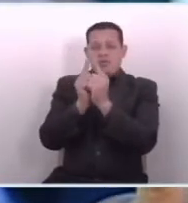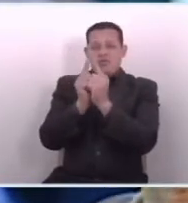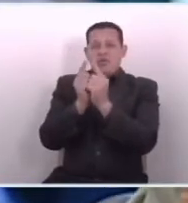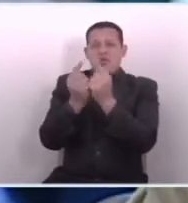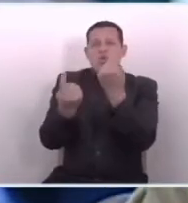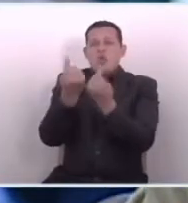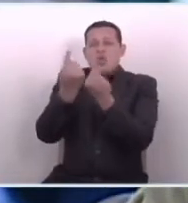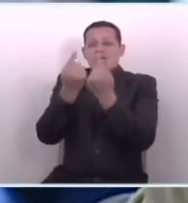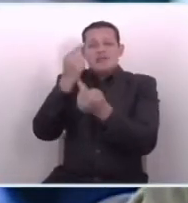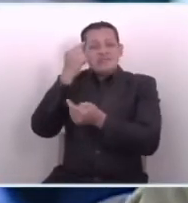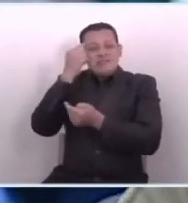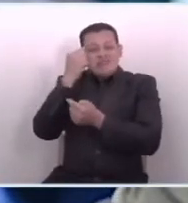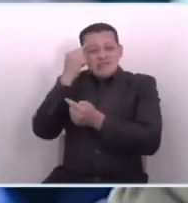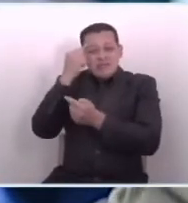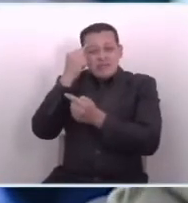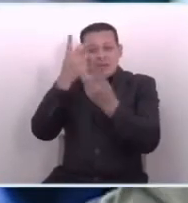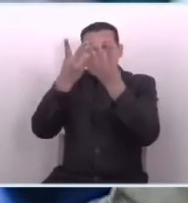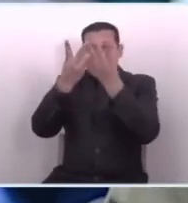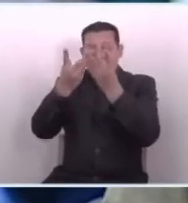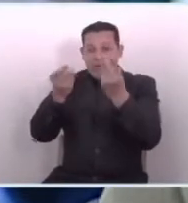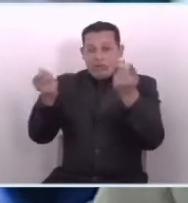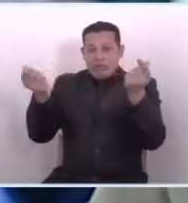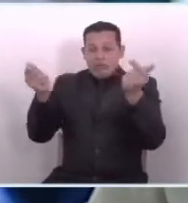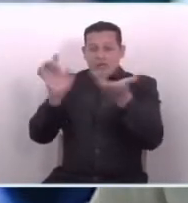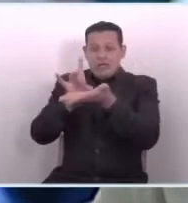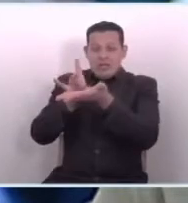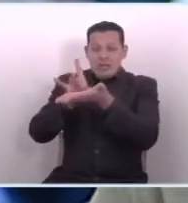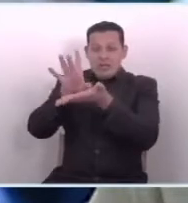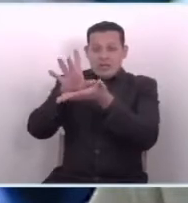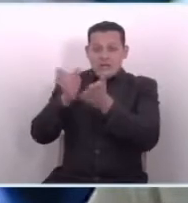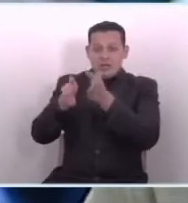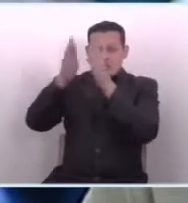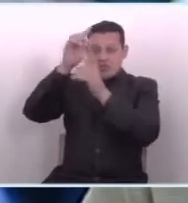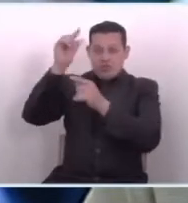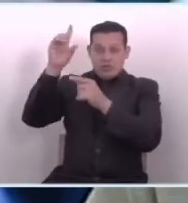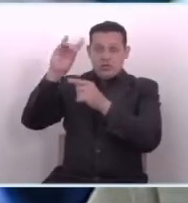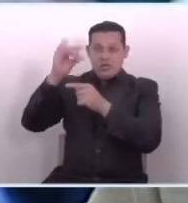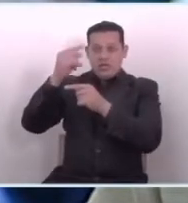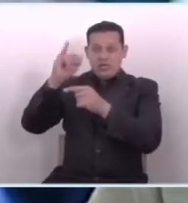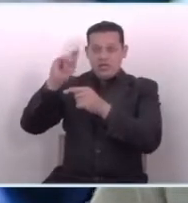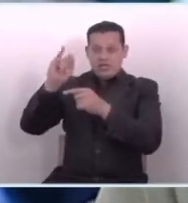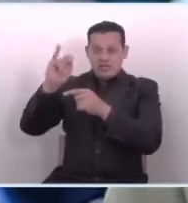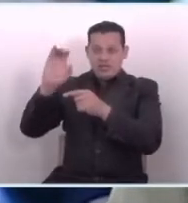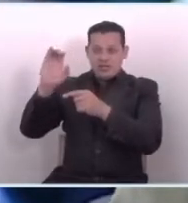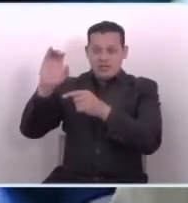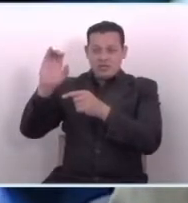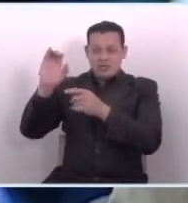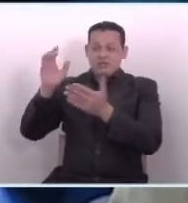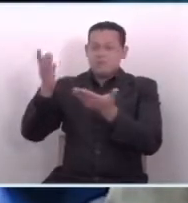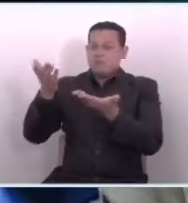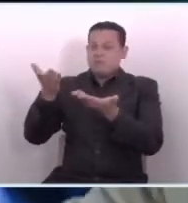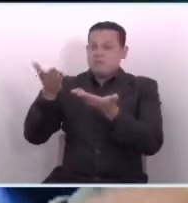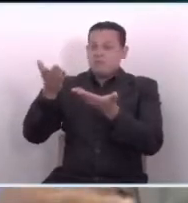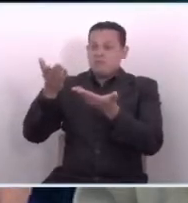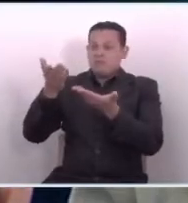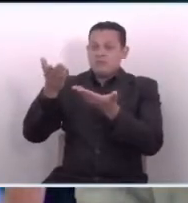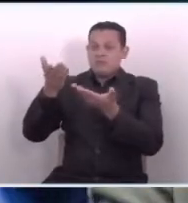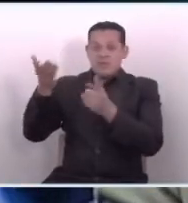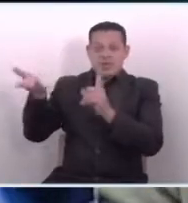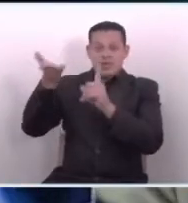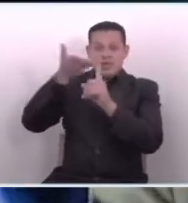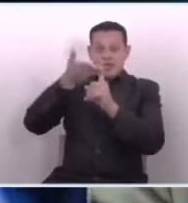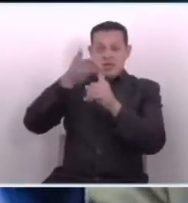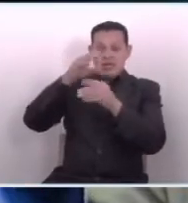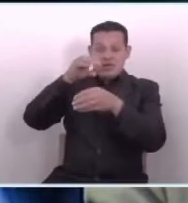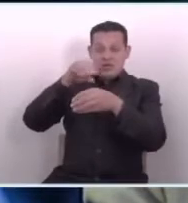de disolver, de eliminar la Dirección de Estadísticas y Censos y atribuirle al